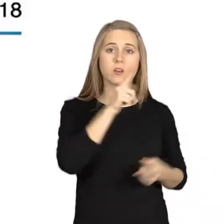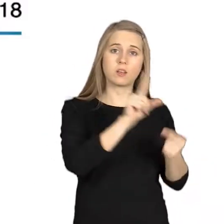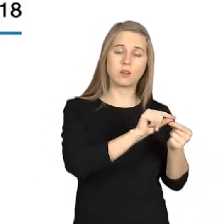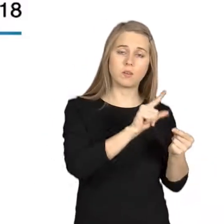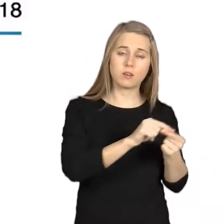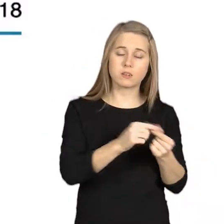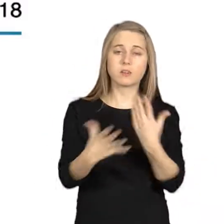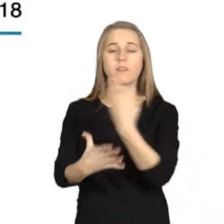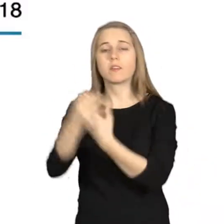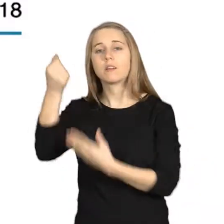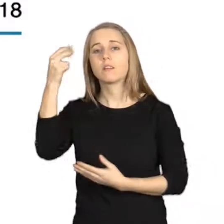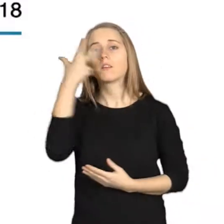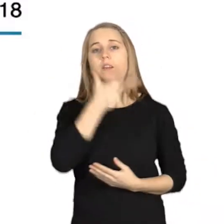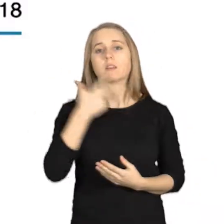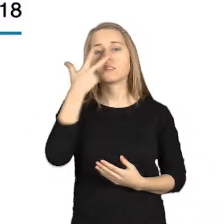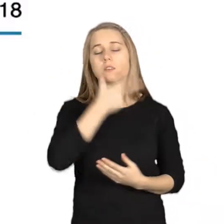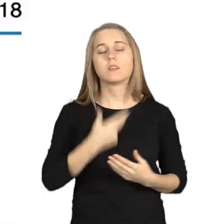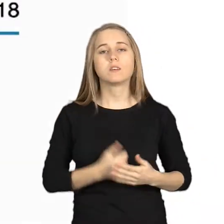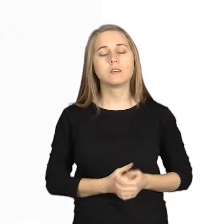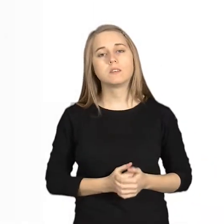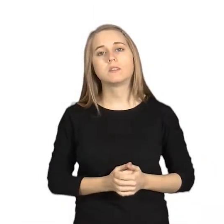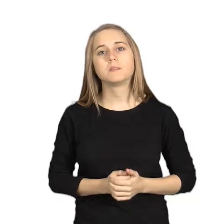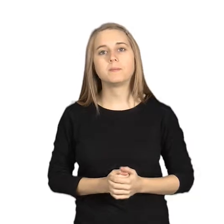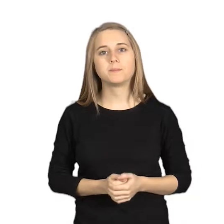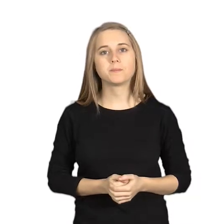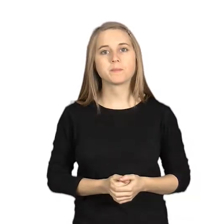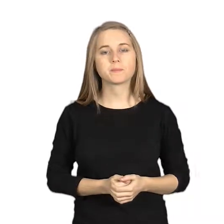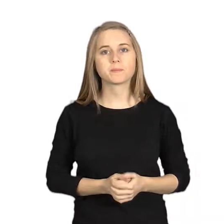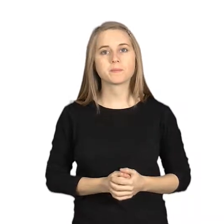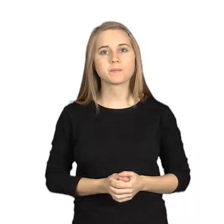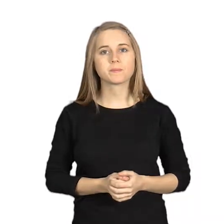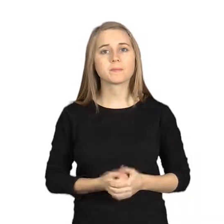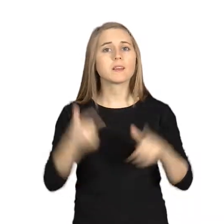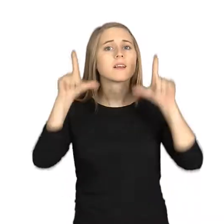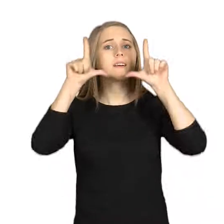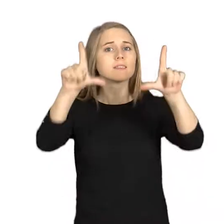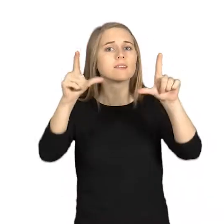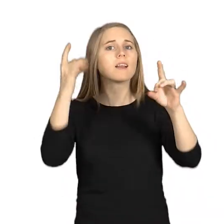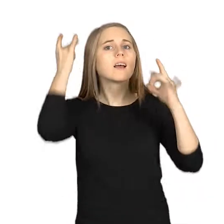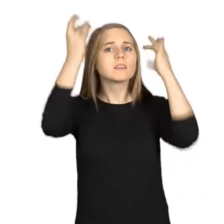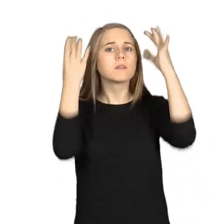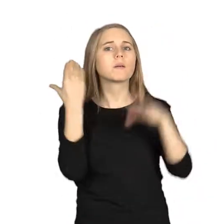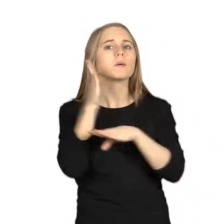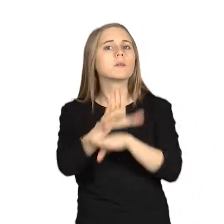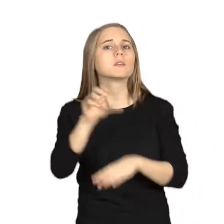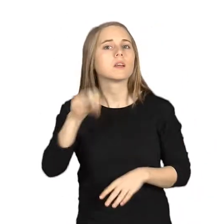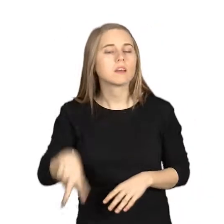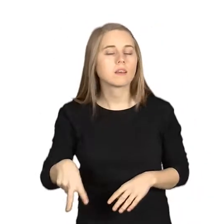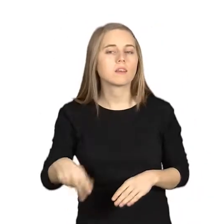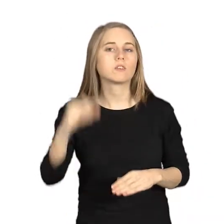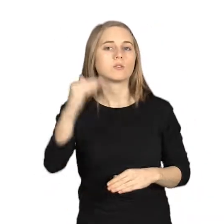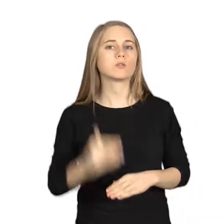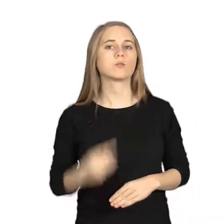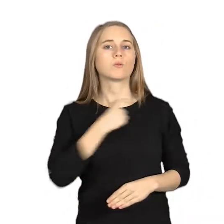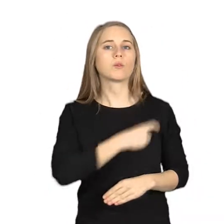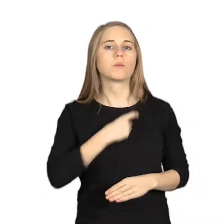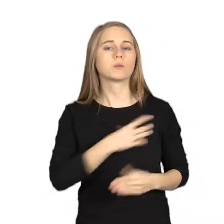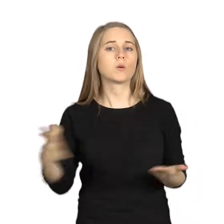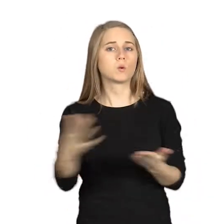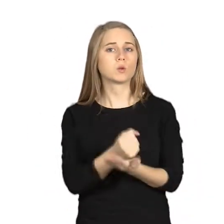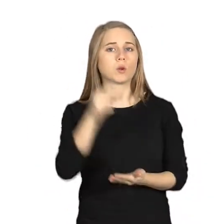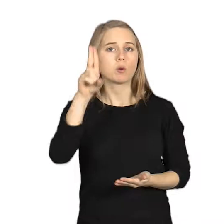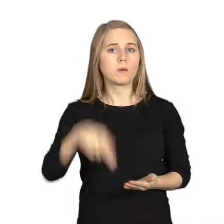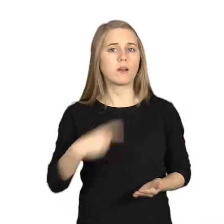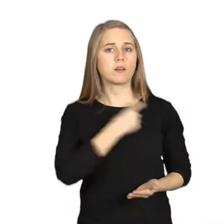Iniguaritza y de la Federación de Icastolas. Cartel de la actividad propuesta por la subcomisión Gustío Cbagara de la